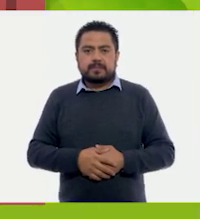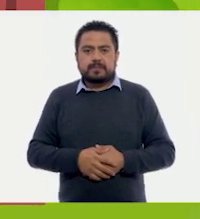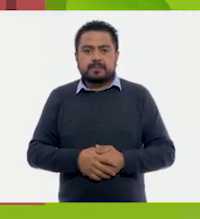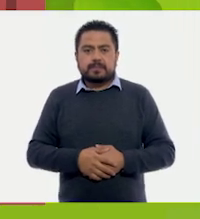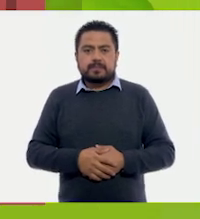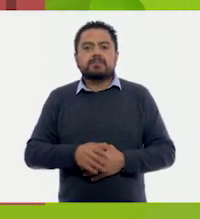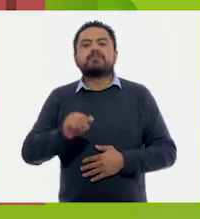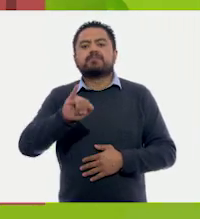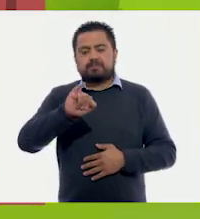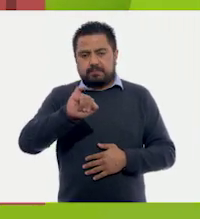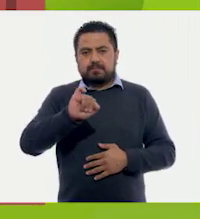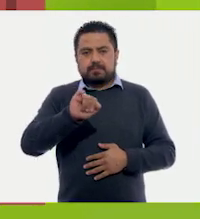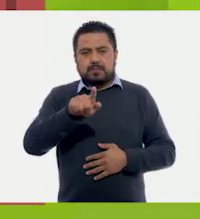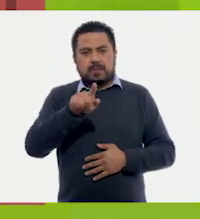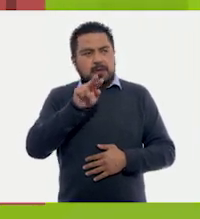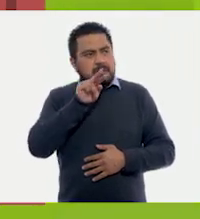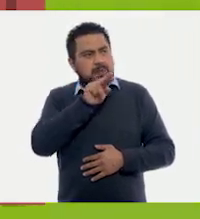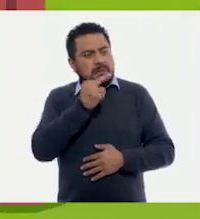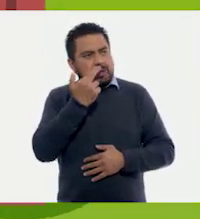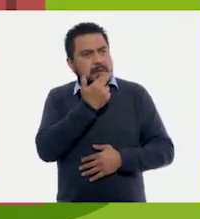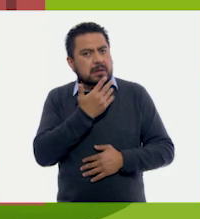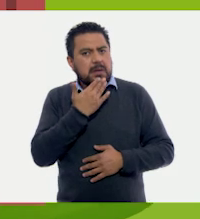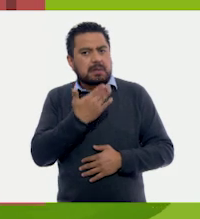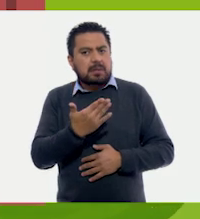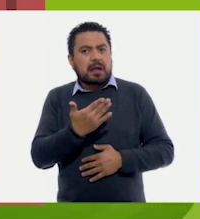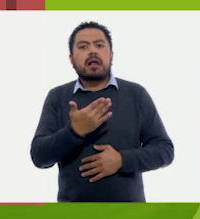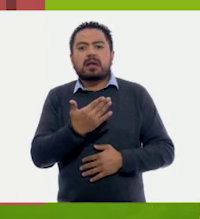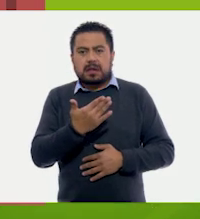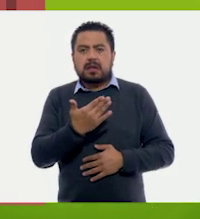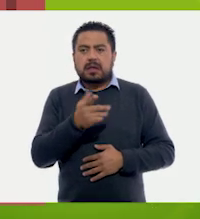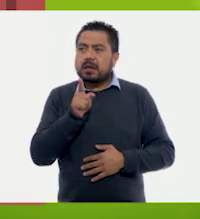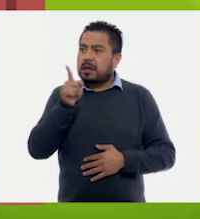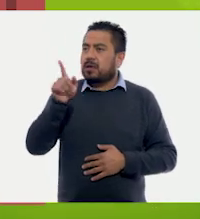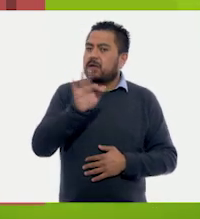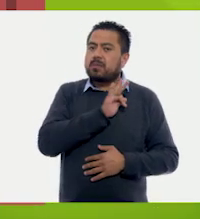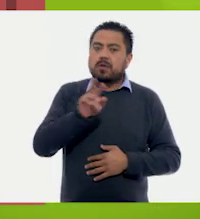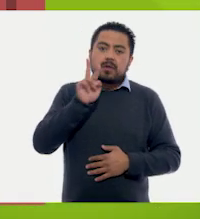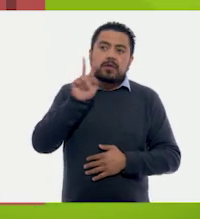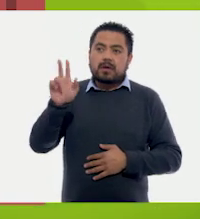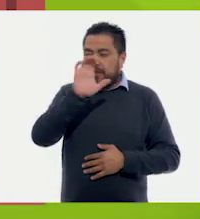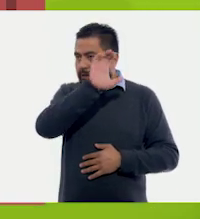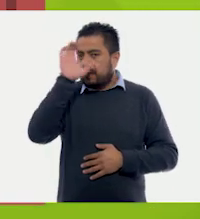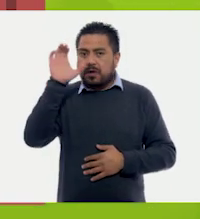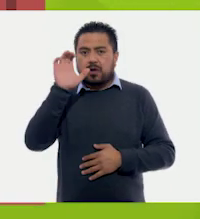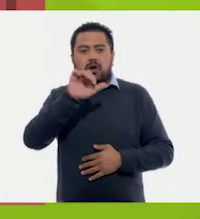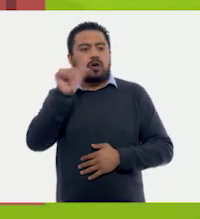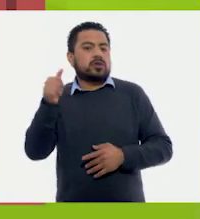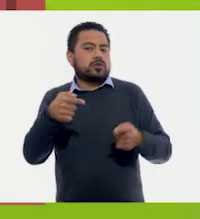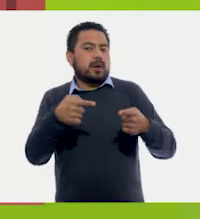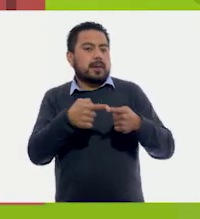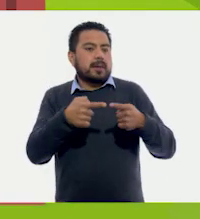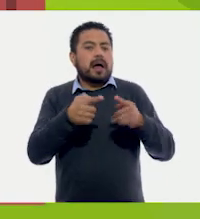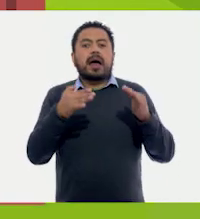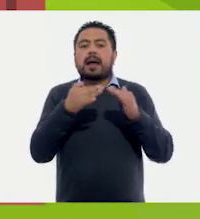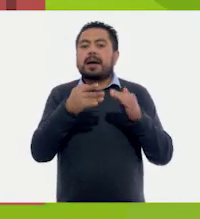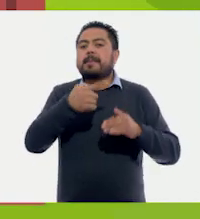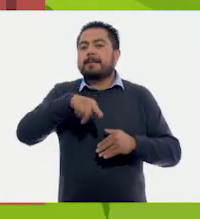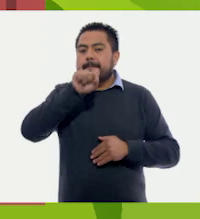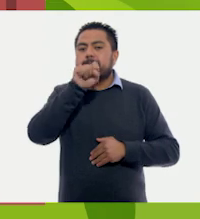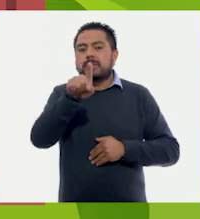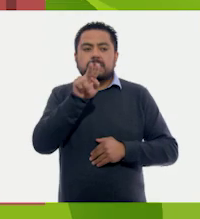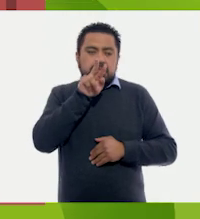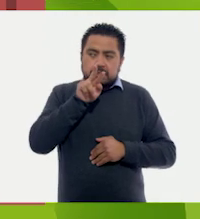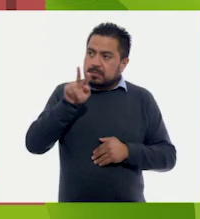Así es, eres muy observadora. Aquí podemos ver la fotografía de otro parque. En casa, también